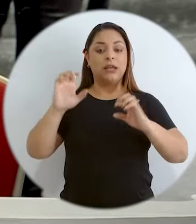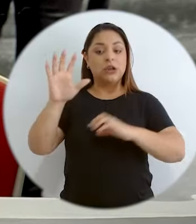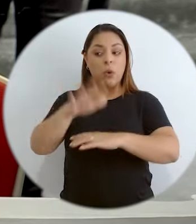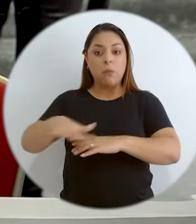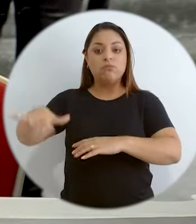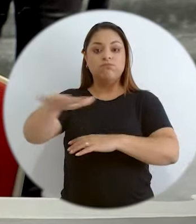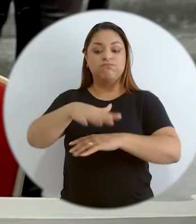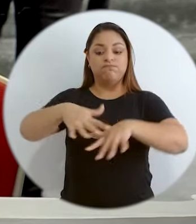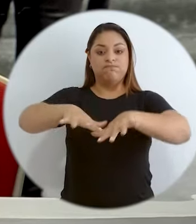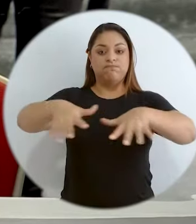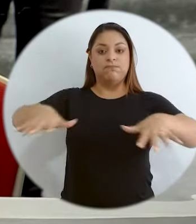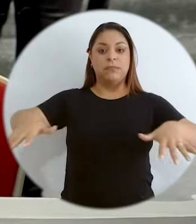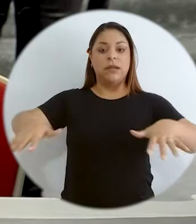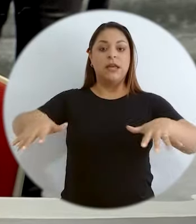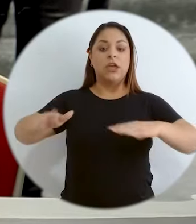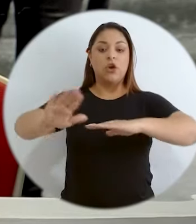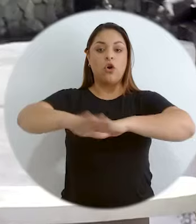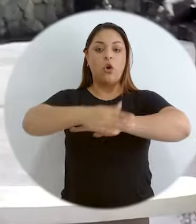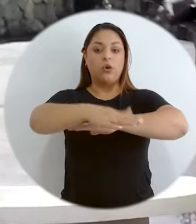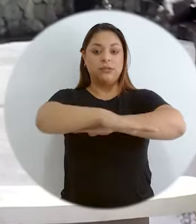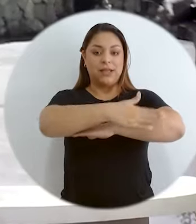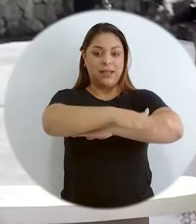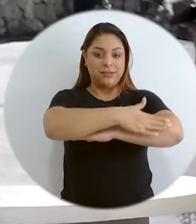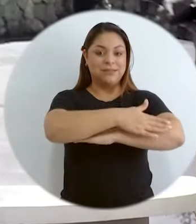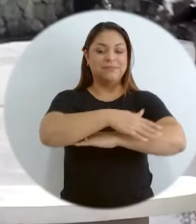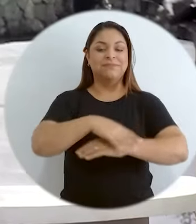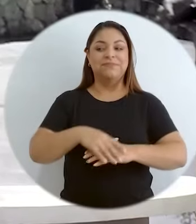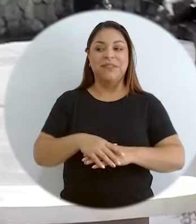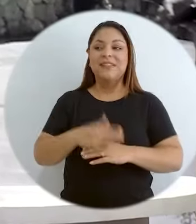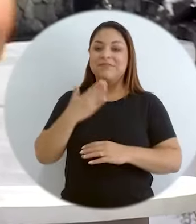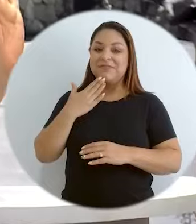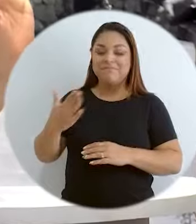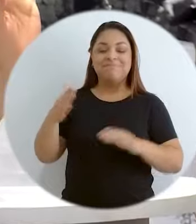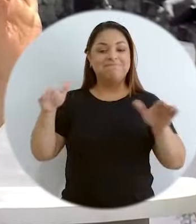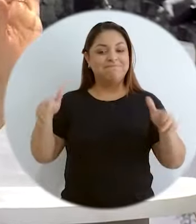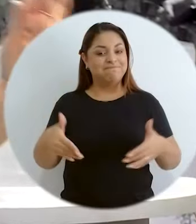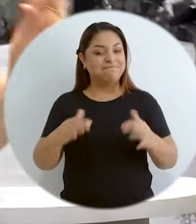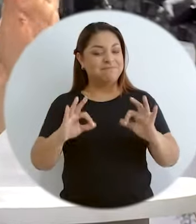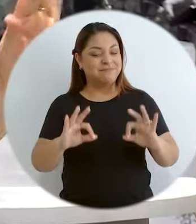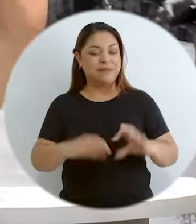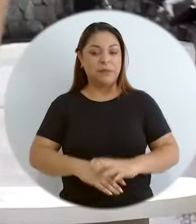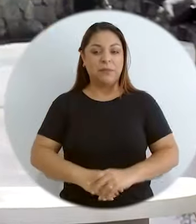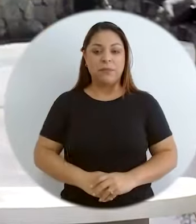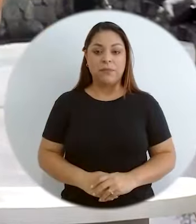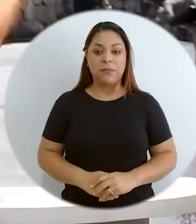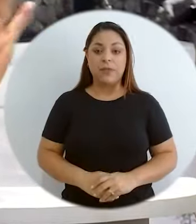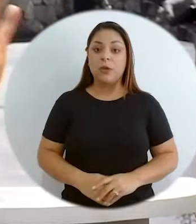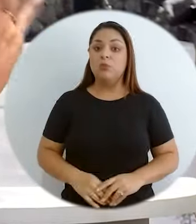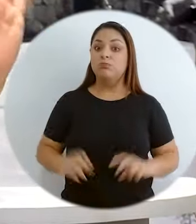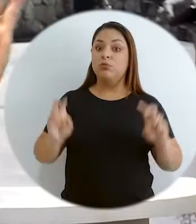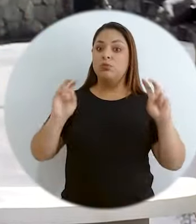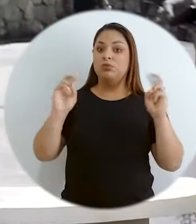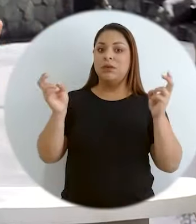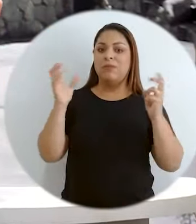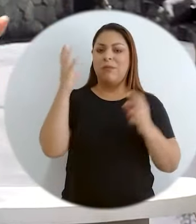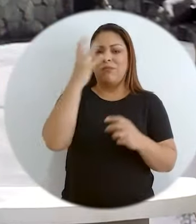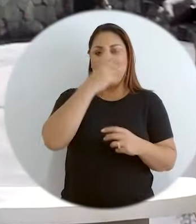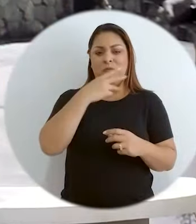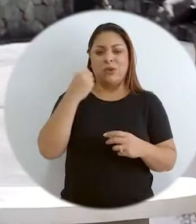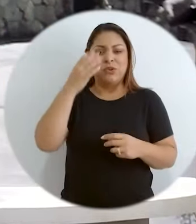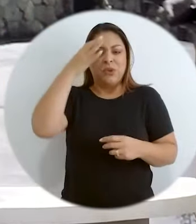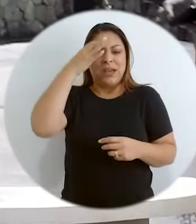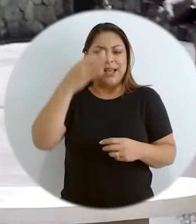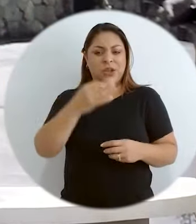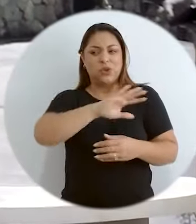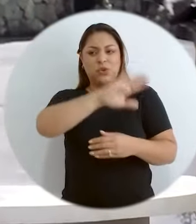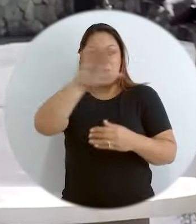la invitación. Sí, un tema, a todos nos gusta el mar, ¿verdad? Yo creo que a todas las personas les gusta el mar,